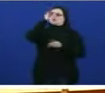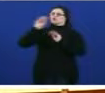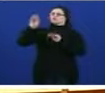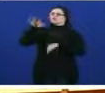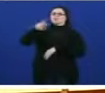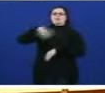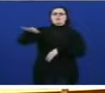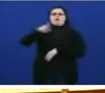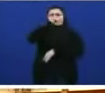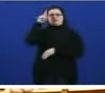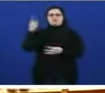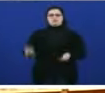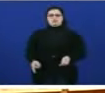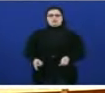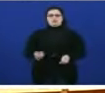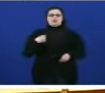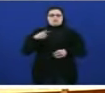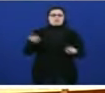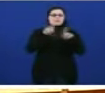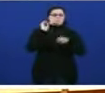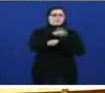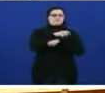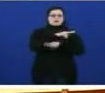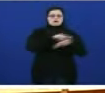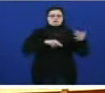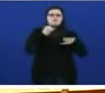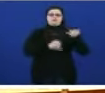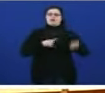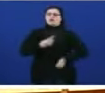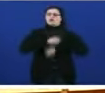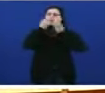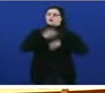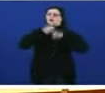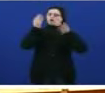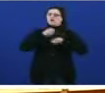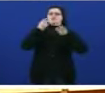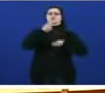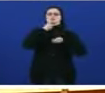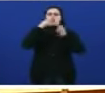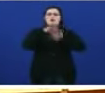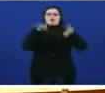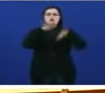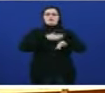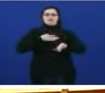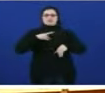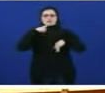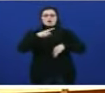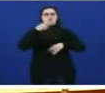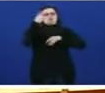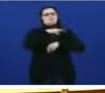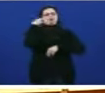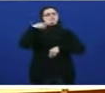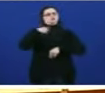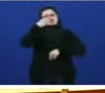Galiza como pode esa persoa convencer os seus interlocutores de que está defendendo de que ten un compromiso firme e insobornable cos